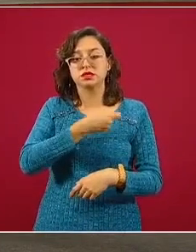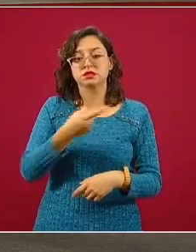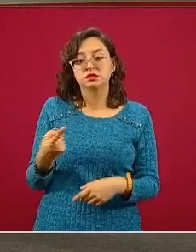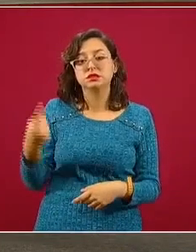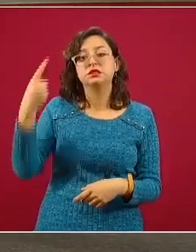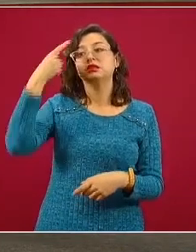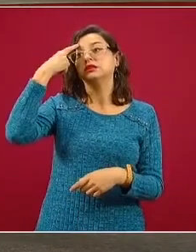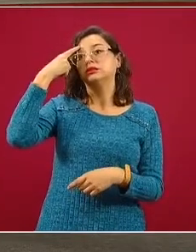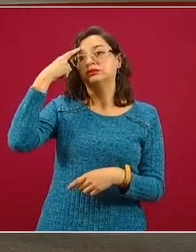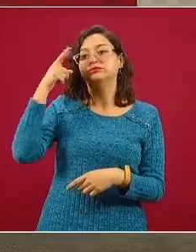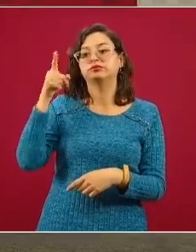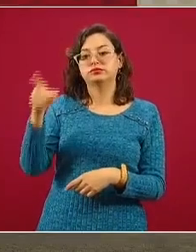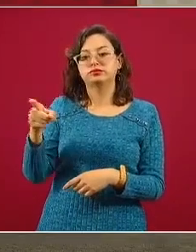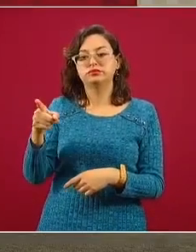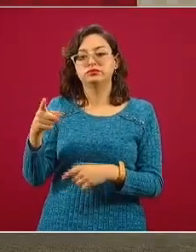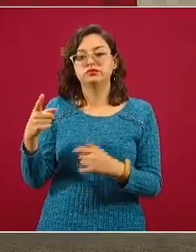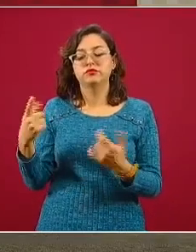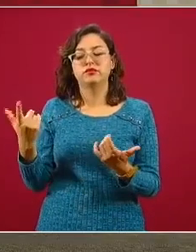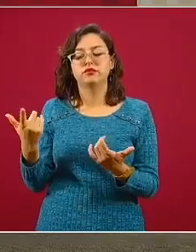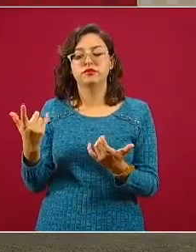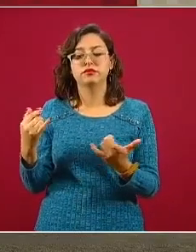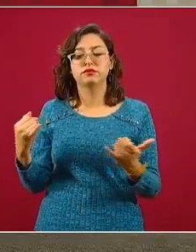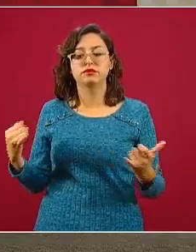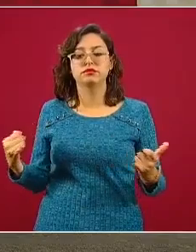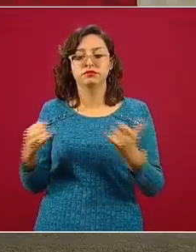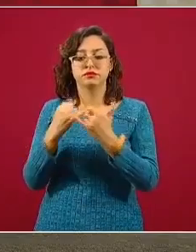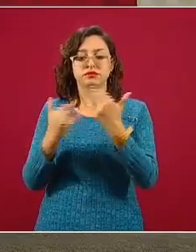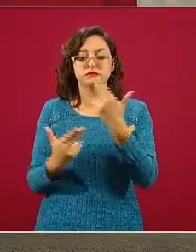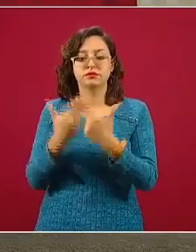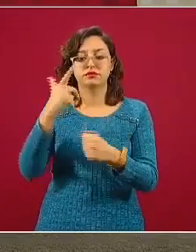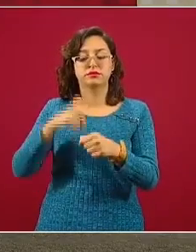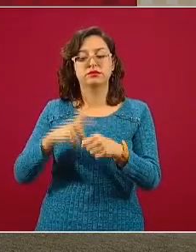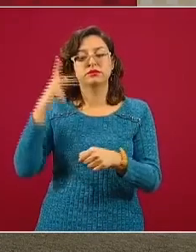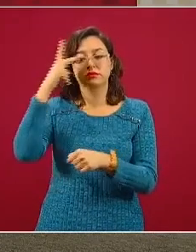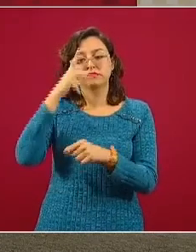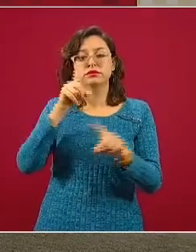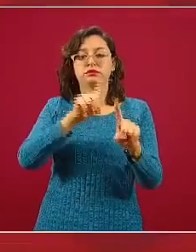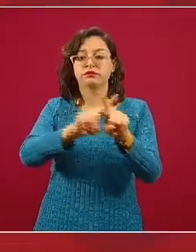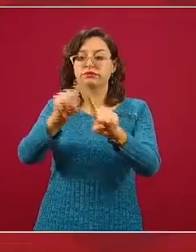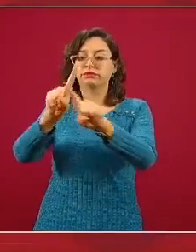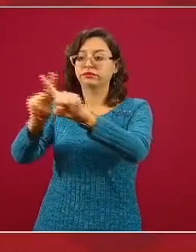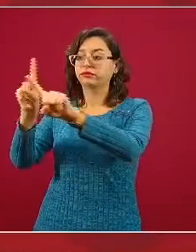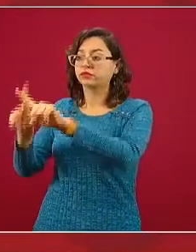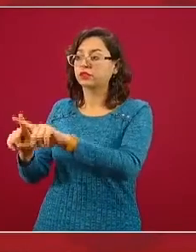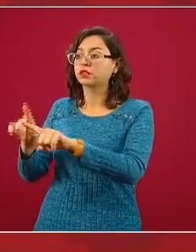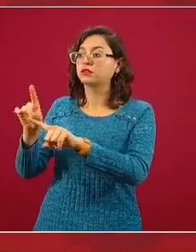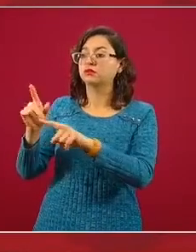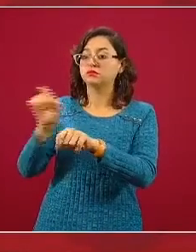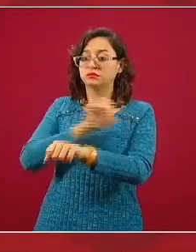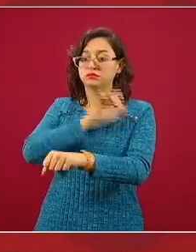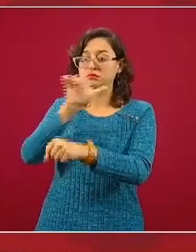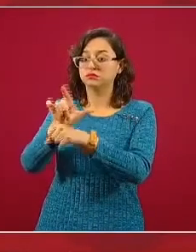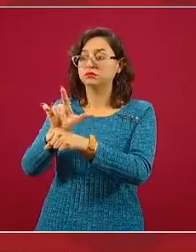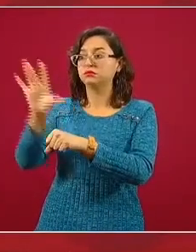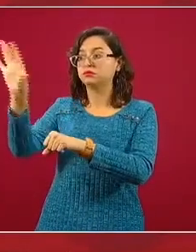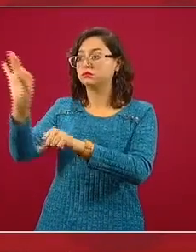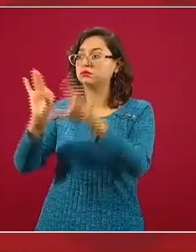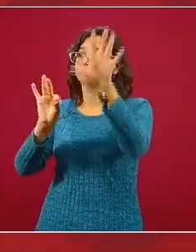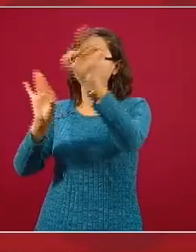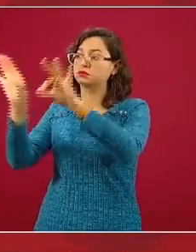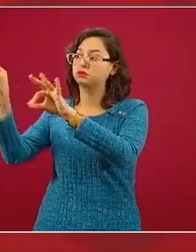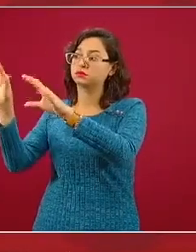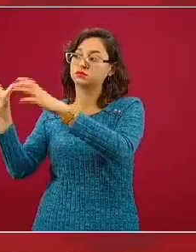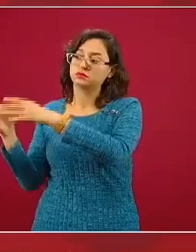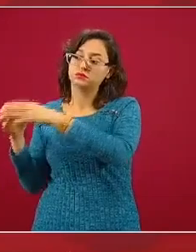especializados como el Instituto Nacional de Psiquiatría y otros hacia las unidades más